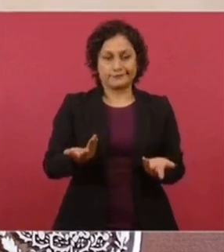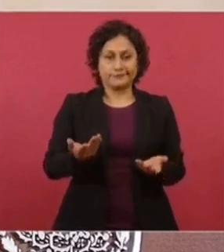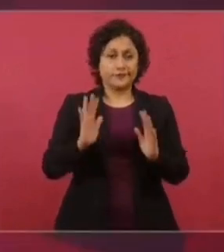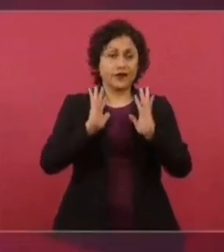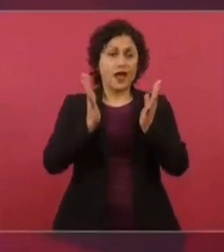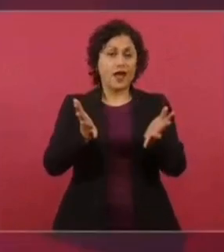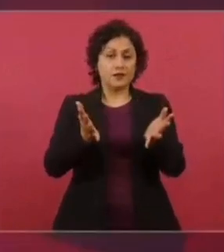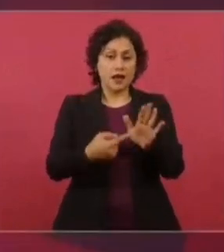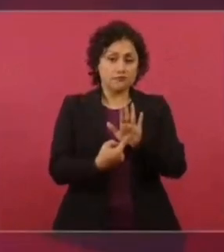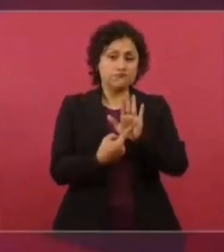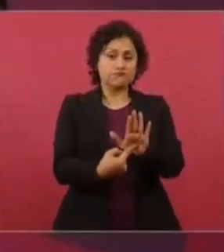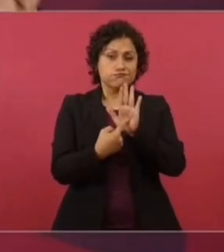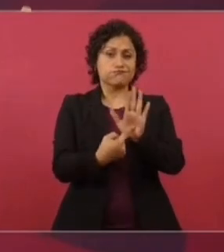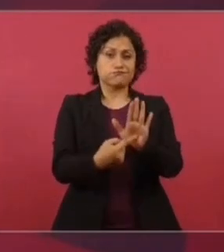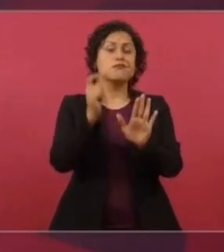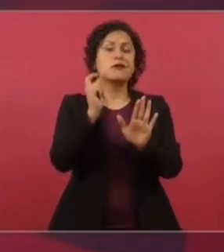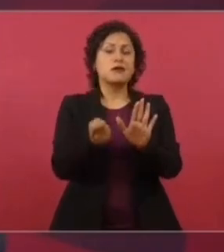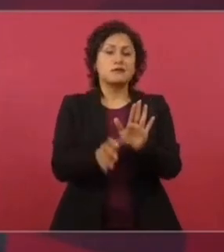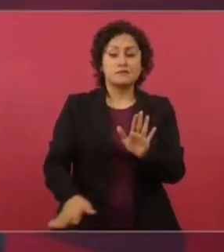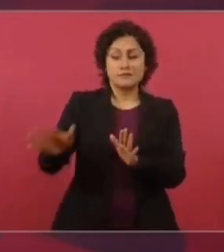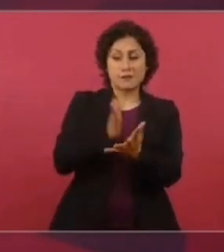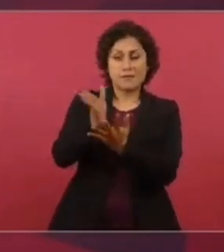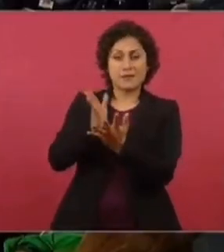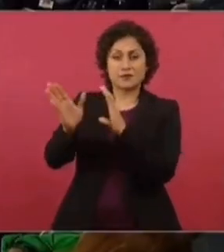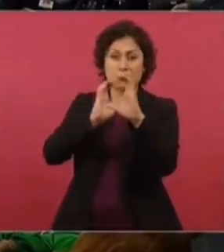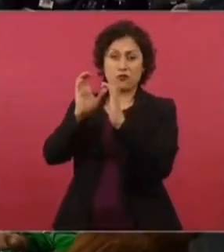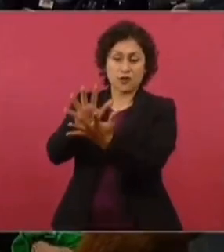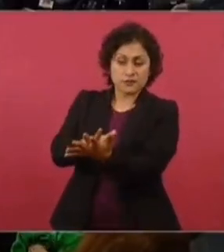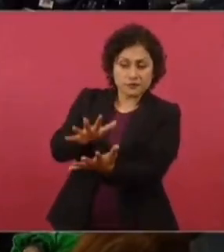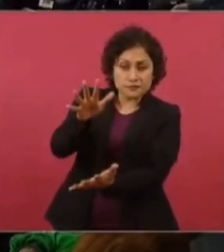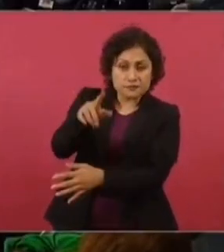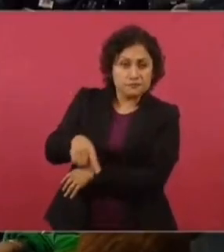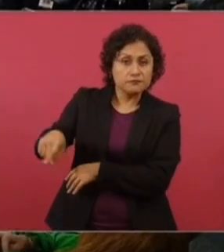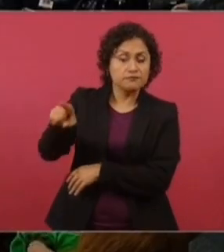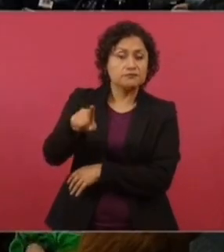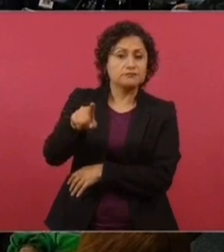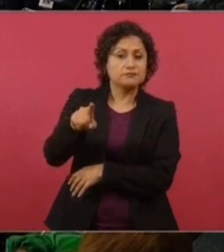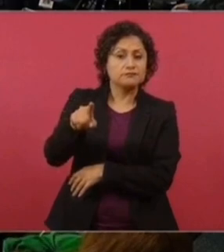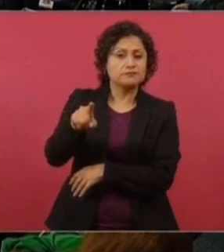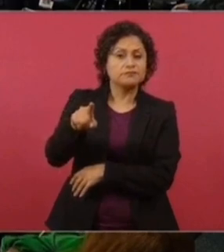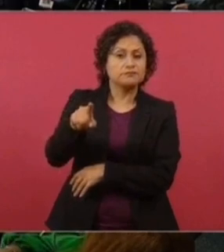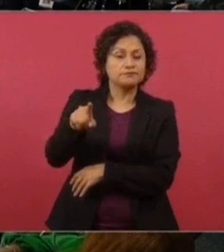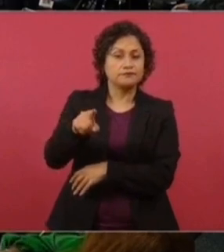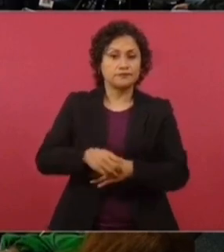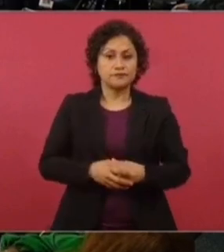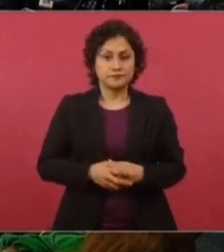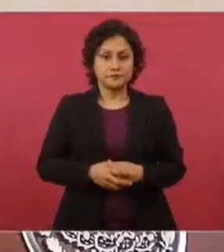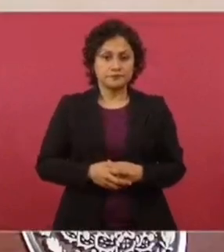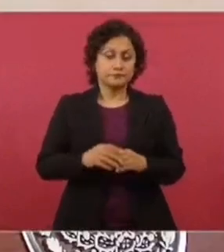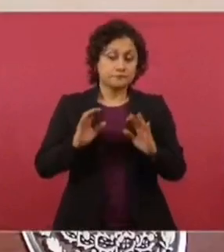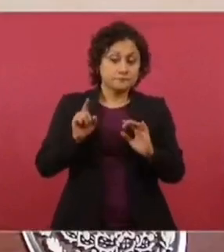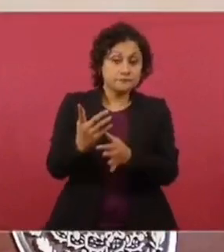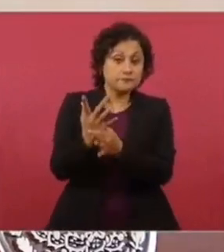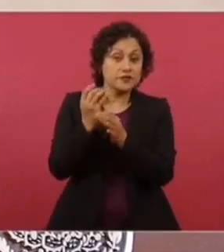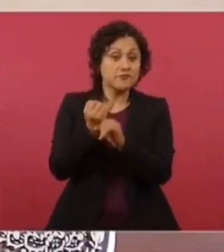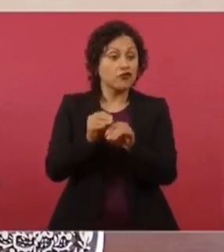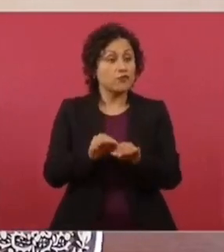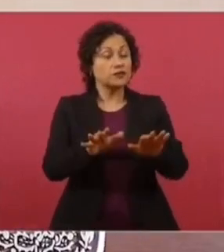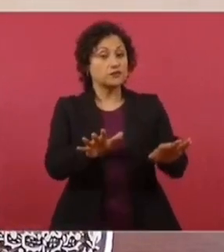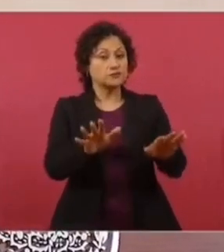demostrado que la mayoría de los medios de información, o llamados de información,